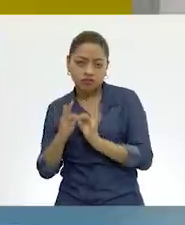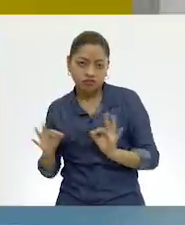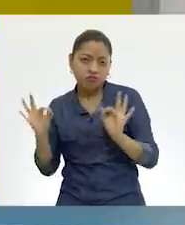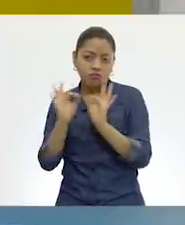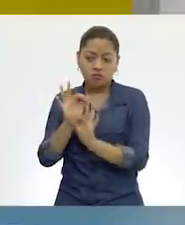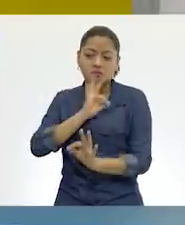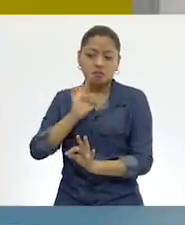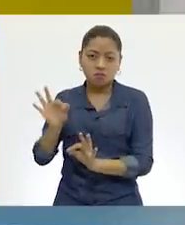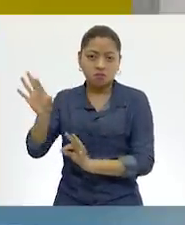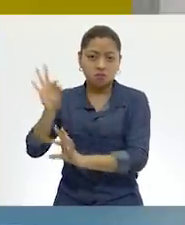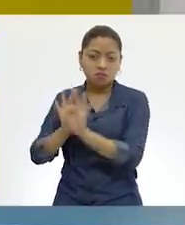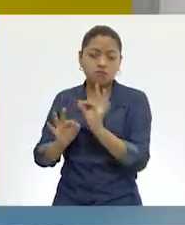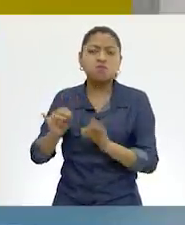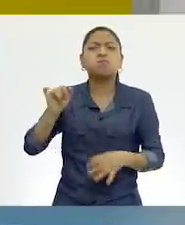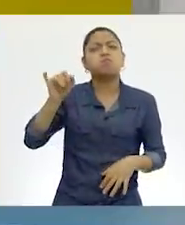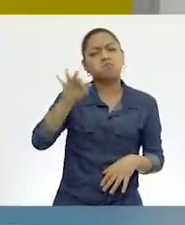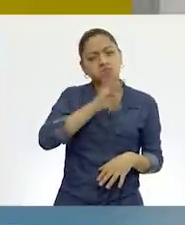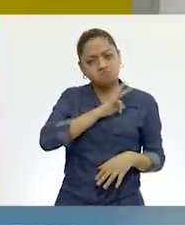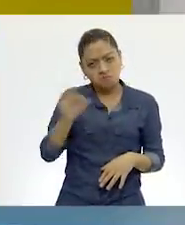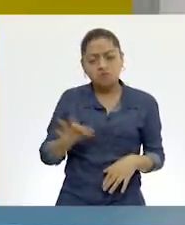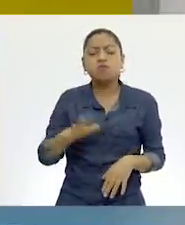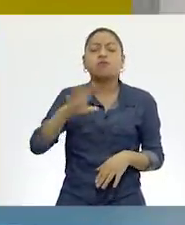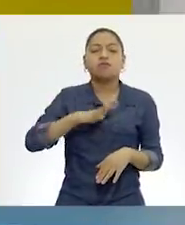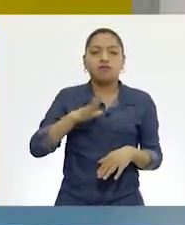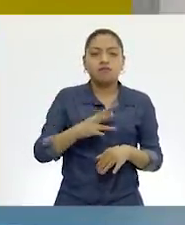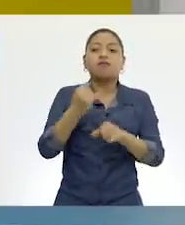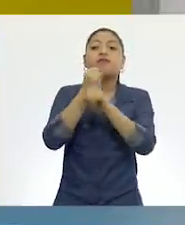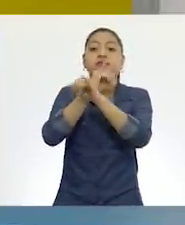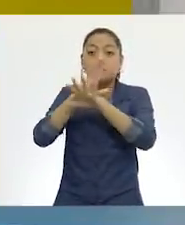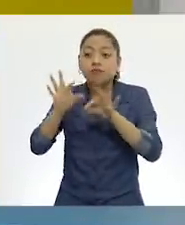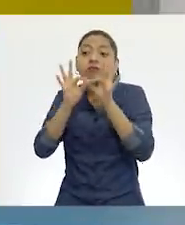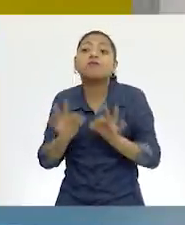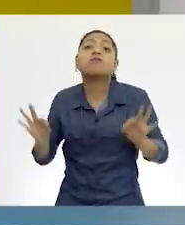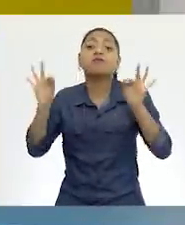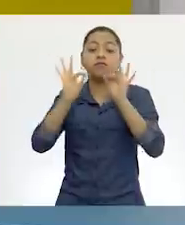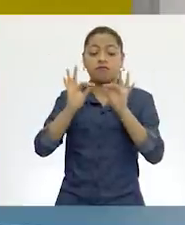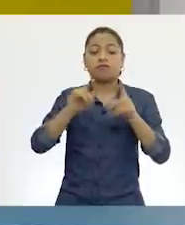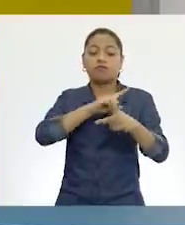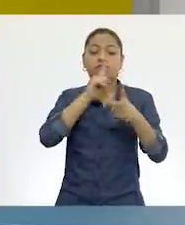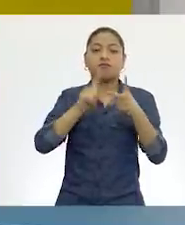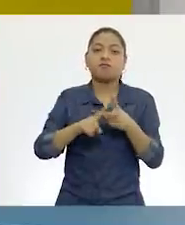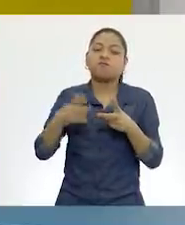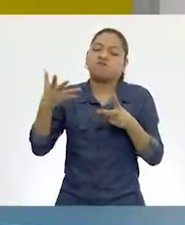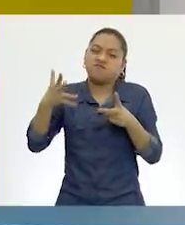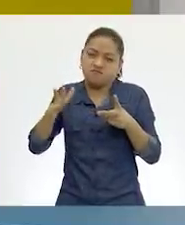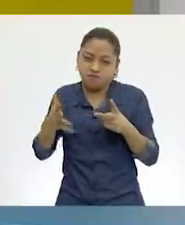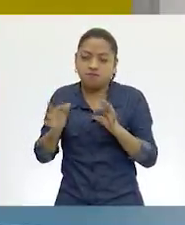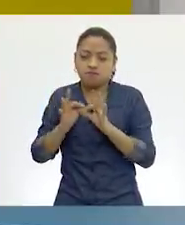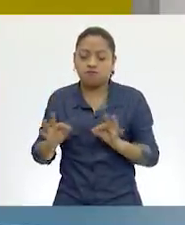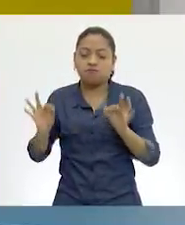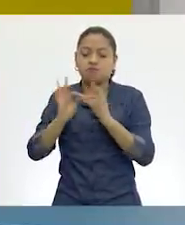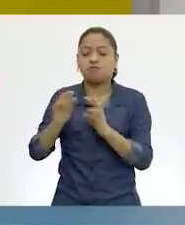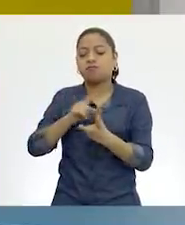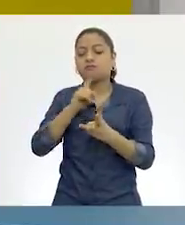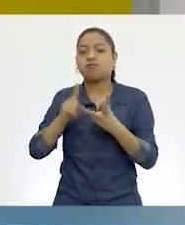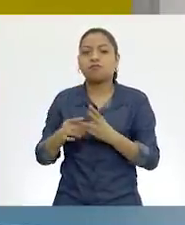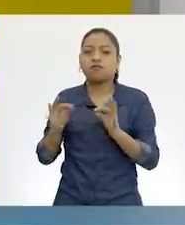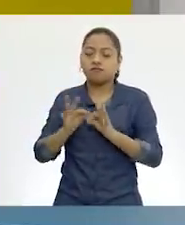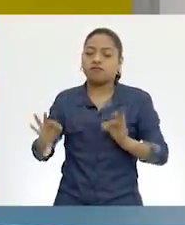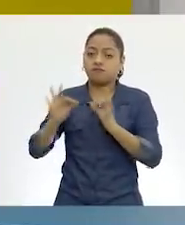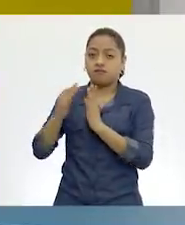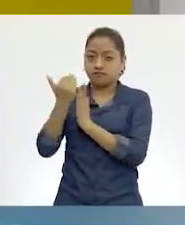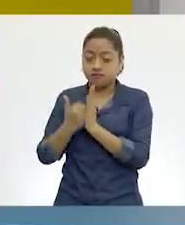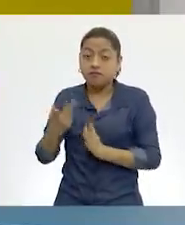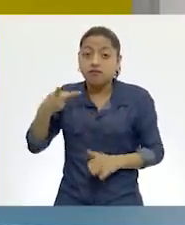fuentes. Ya te enseñamos la clasificación nuevamente. Lo ideal sería que contaras con información de primera mano o que